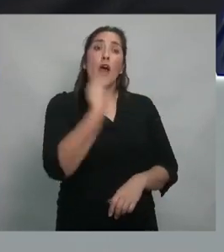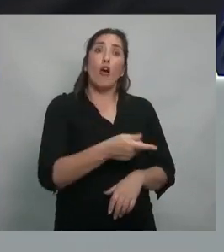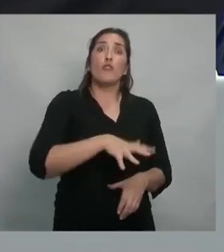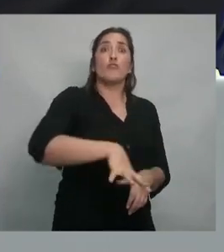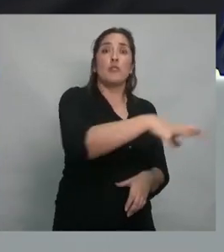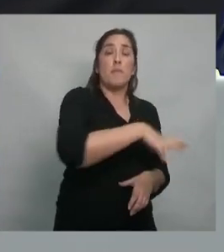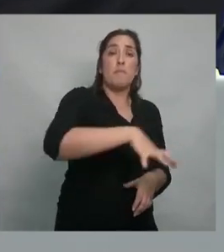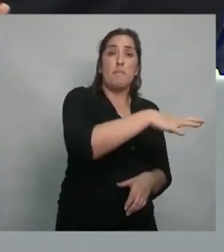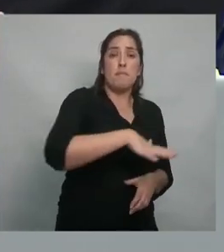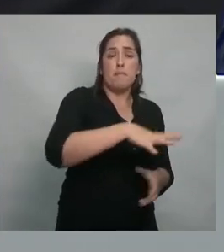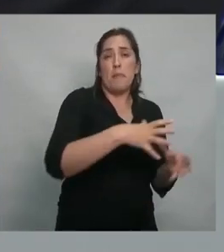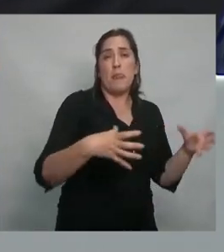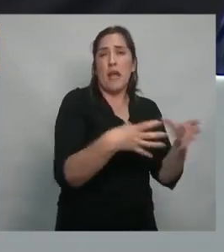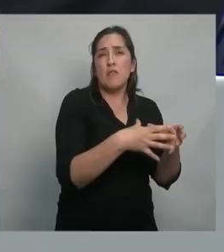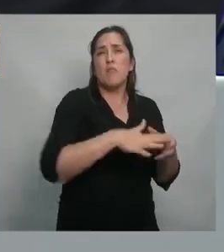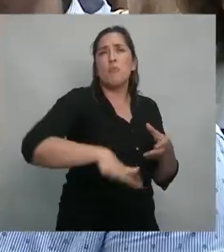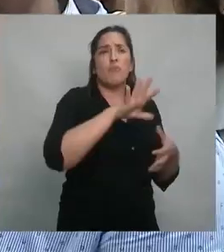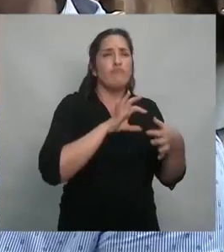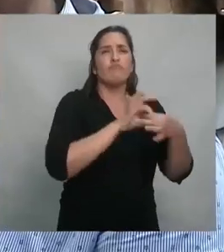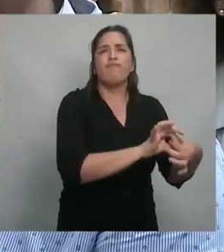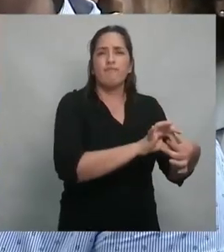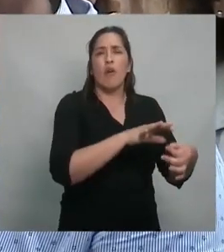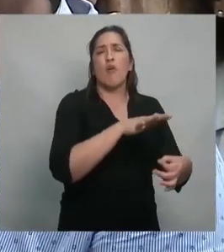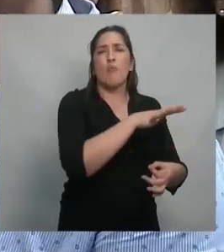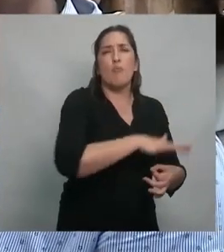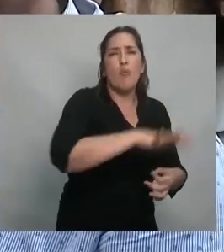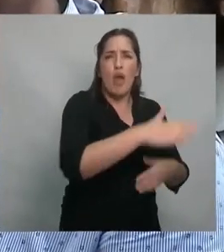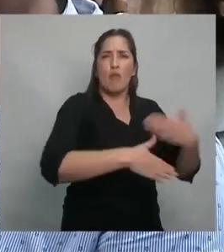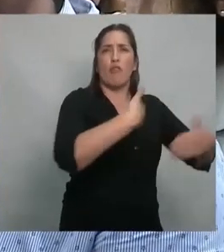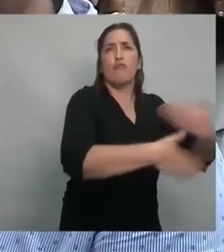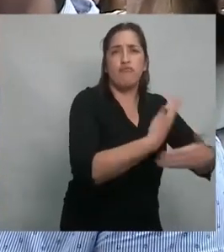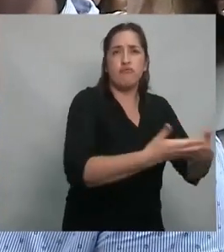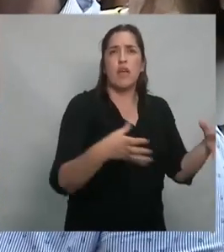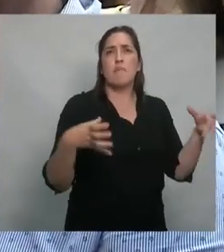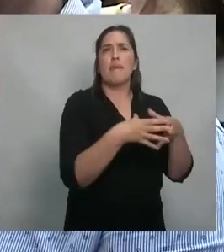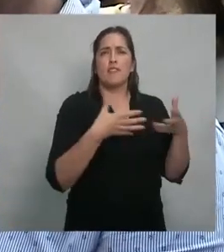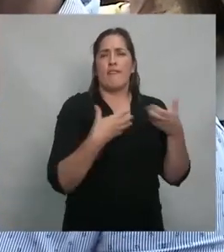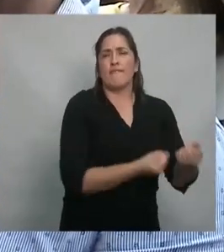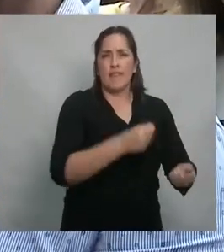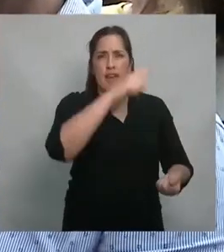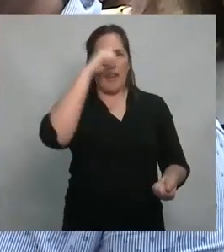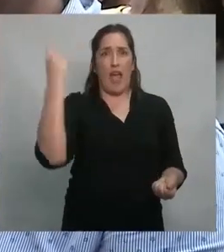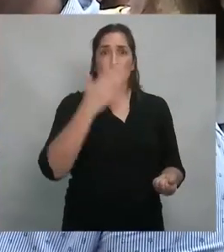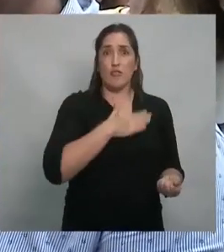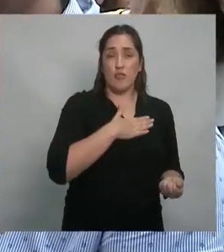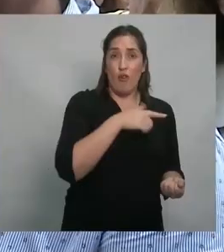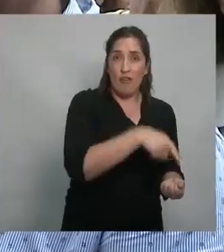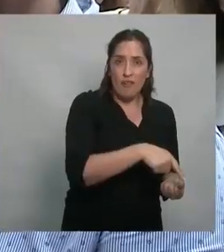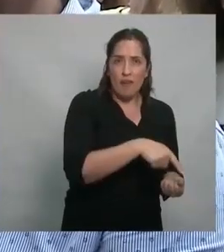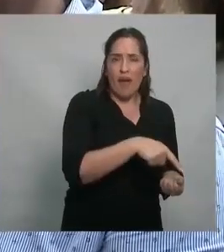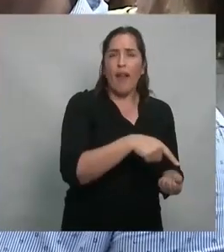los espacios populares, los espacios nacionales, que han pivoteado